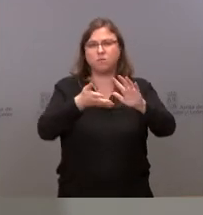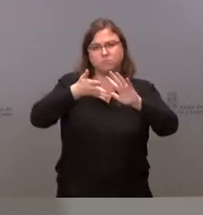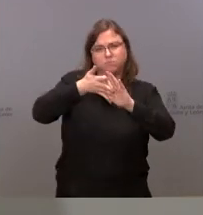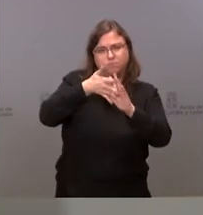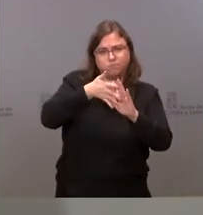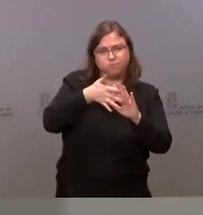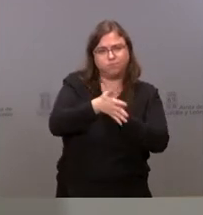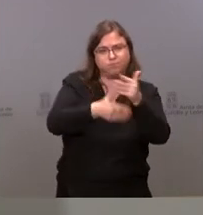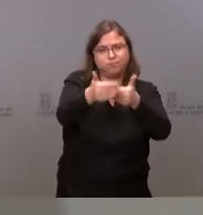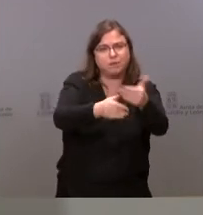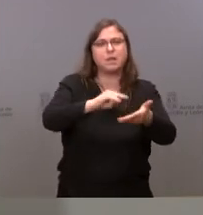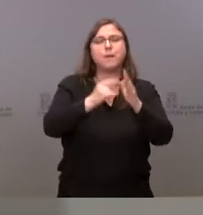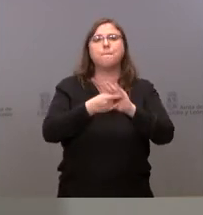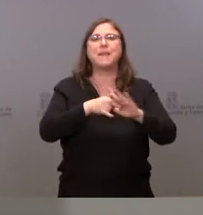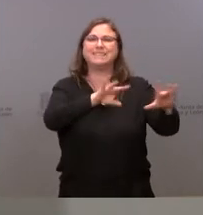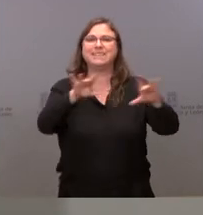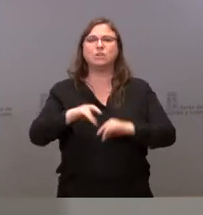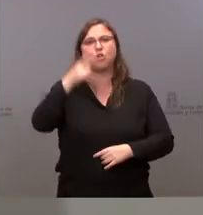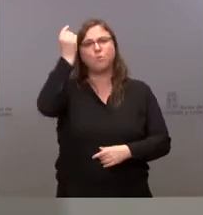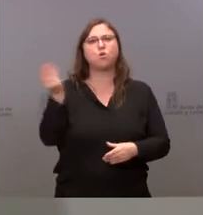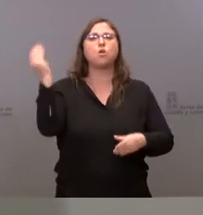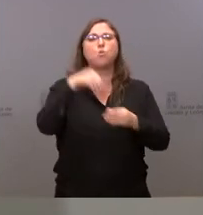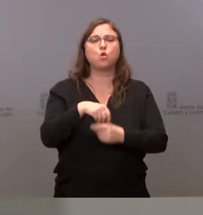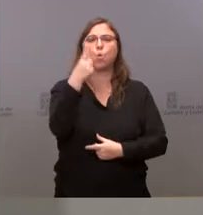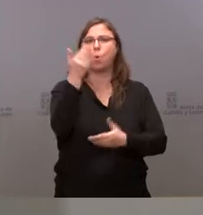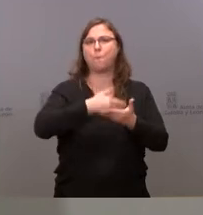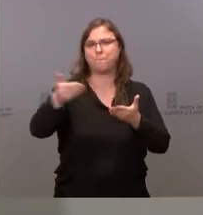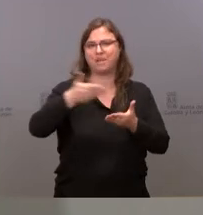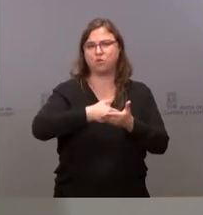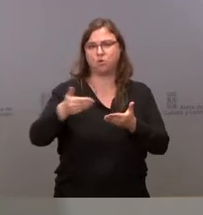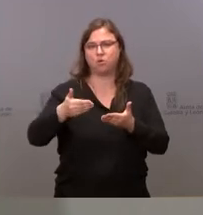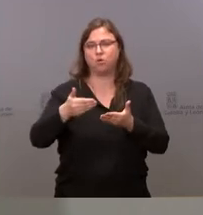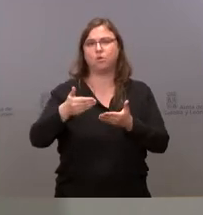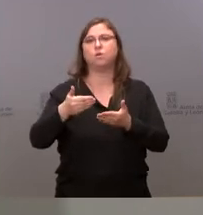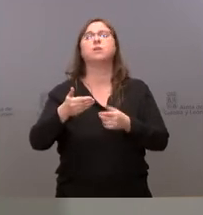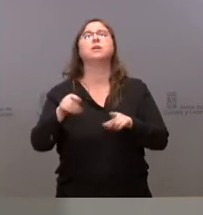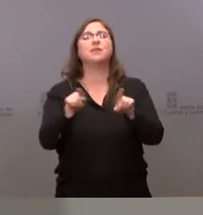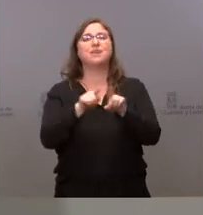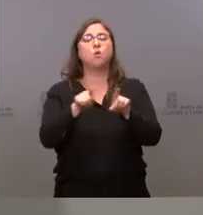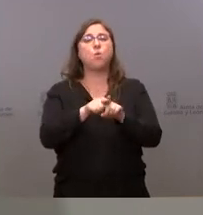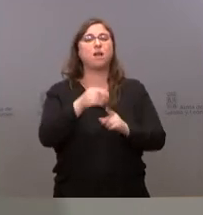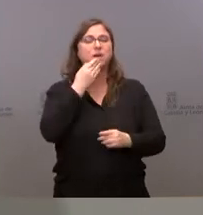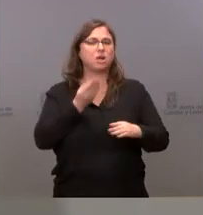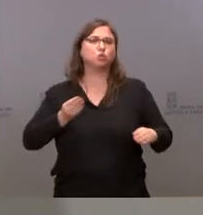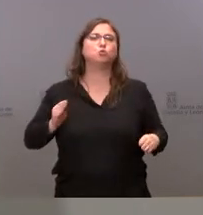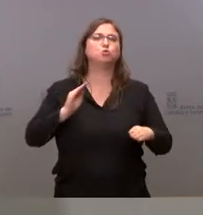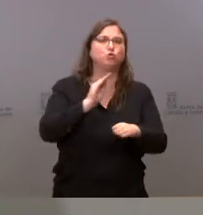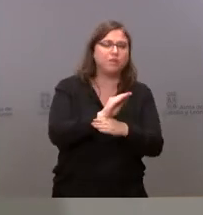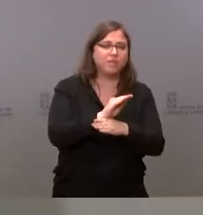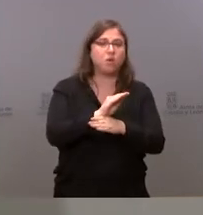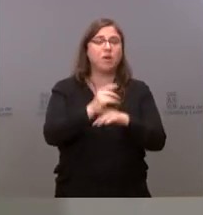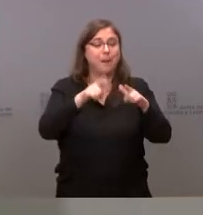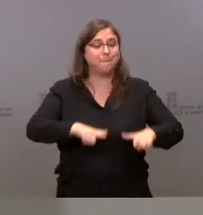Territorial de Ávila, se incluye un millón de euros, en este caso en forma de subvención al Ayuntamiento, para financiar la Plataforma